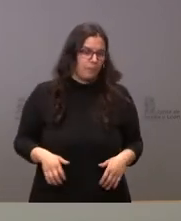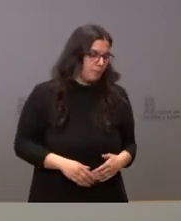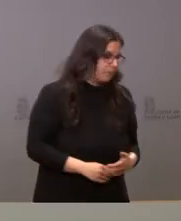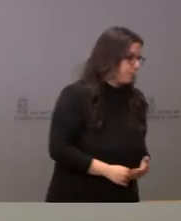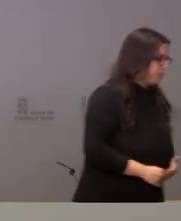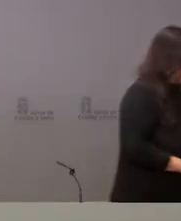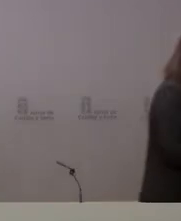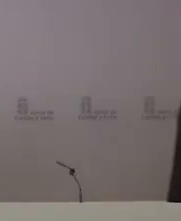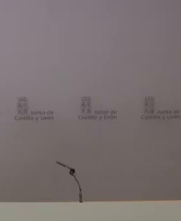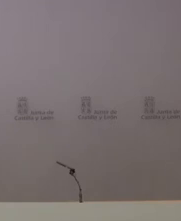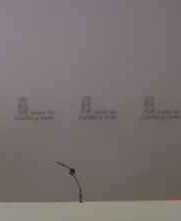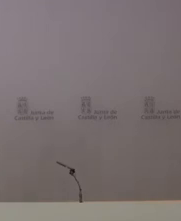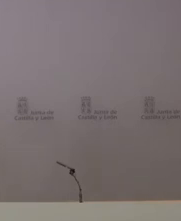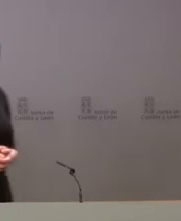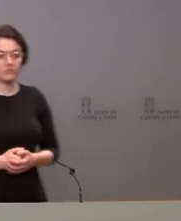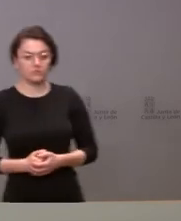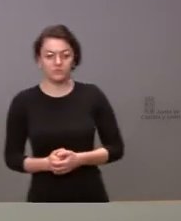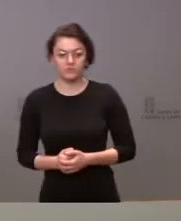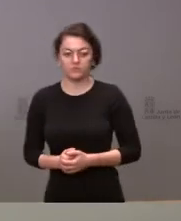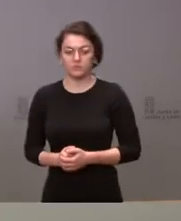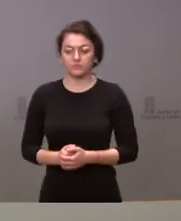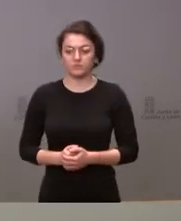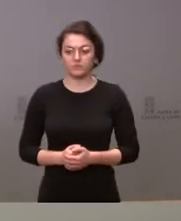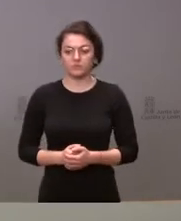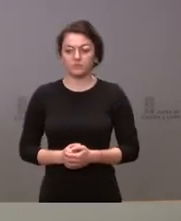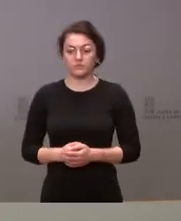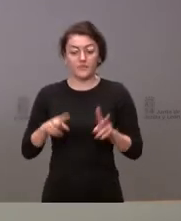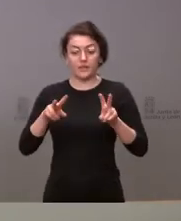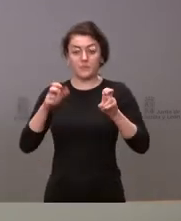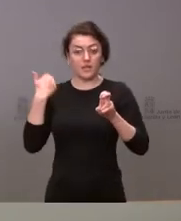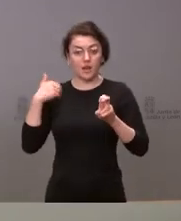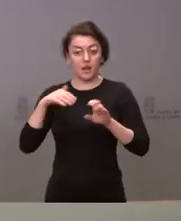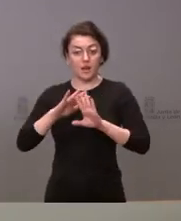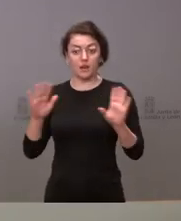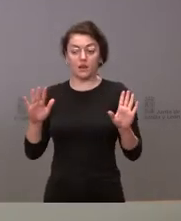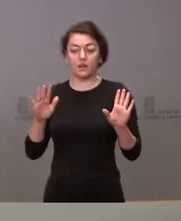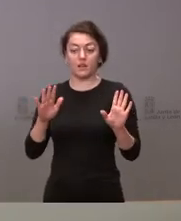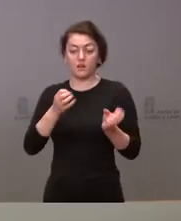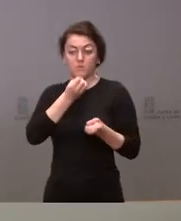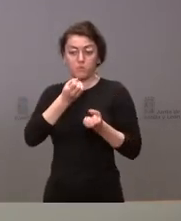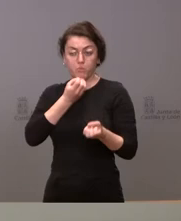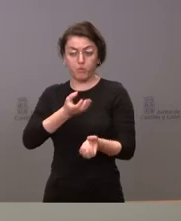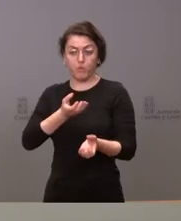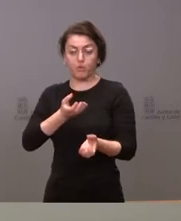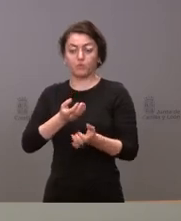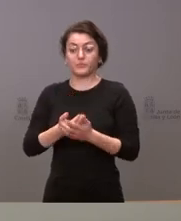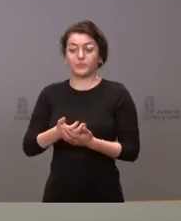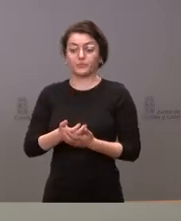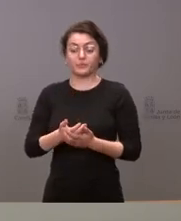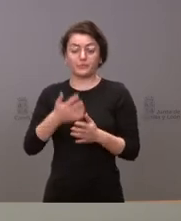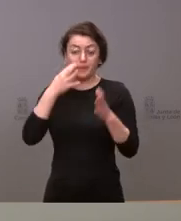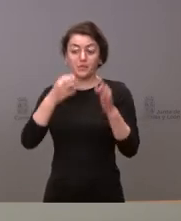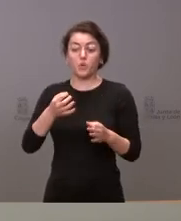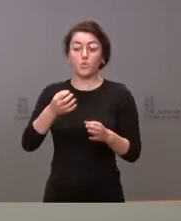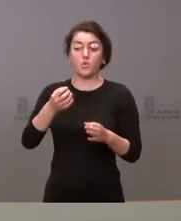Y, sin más, pues estos son los asuntos iniciales que quería comentarles y seguro que ustedes tienen